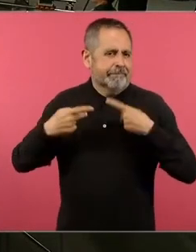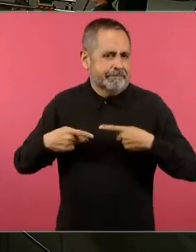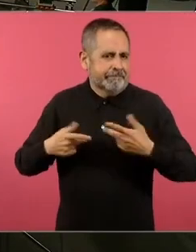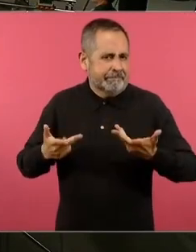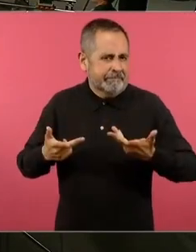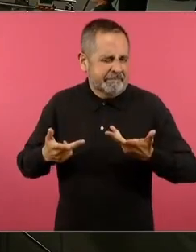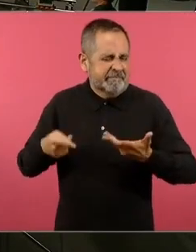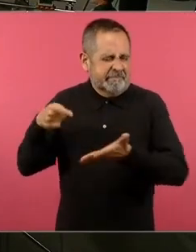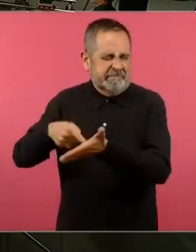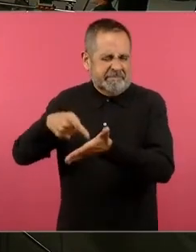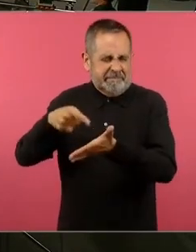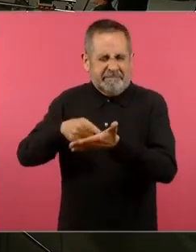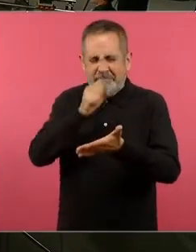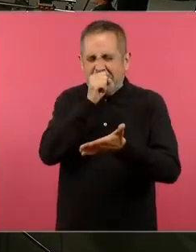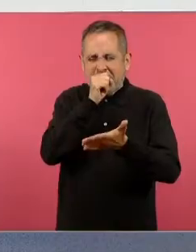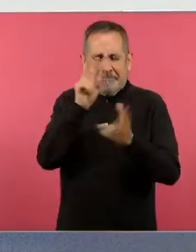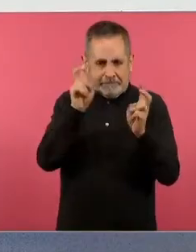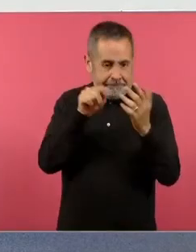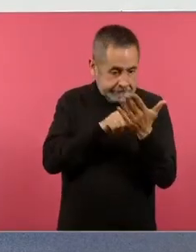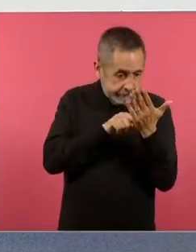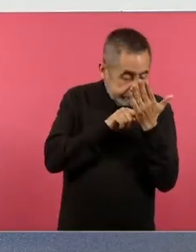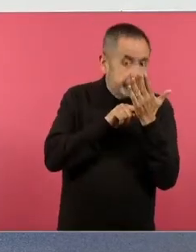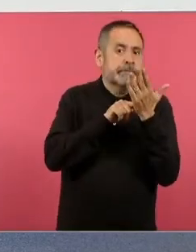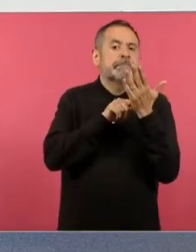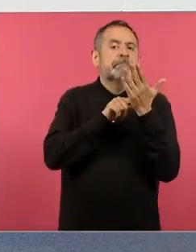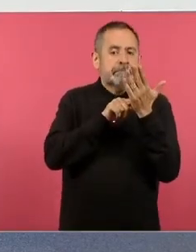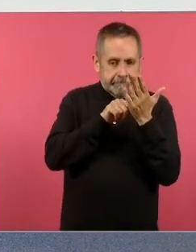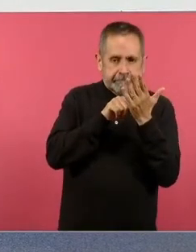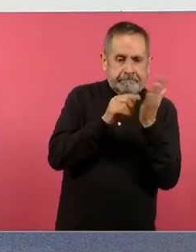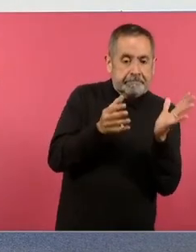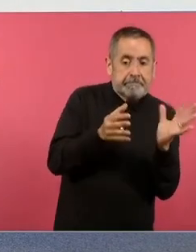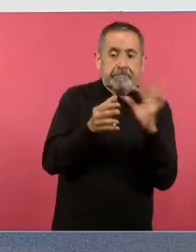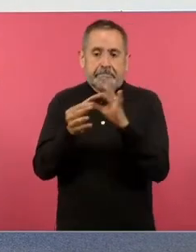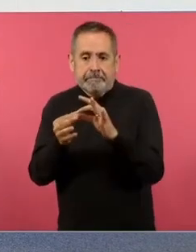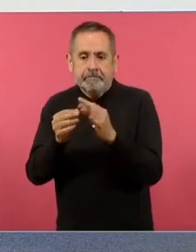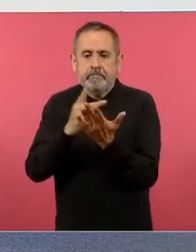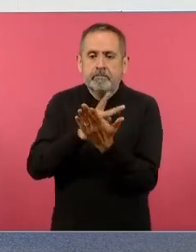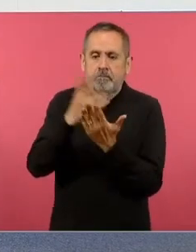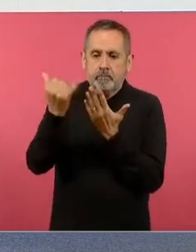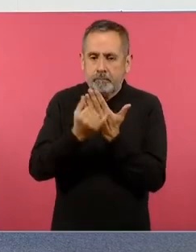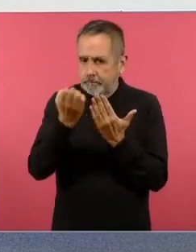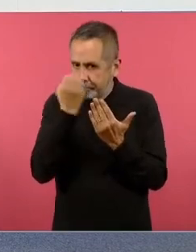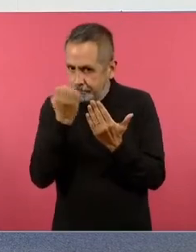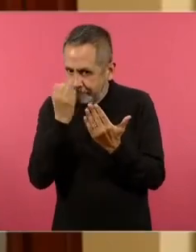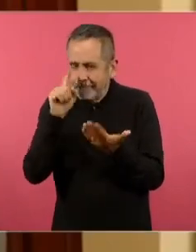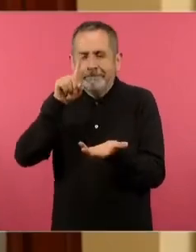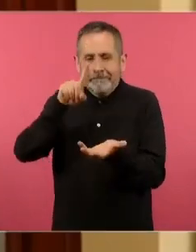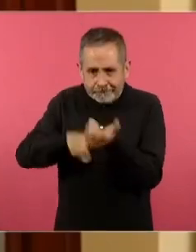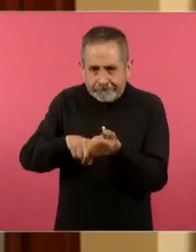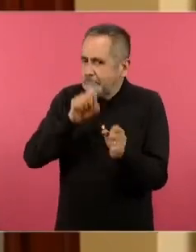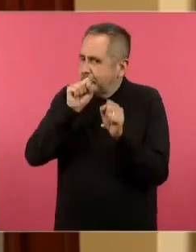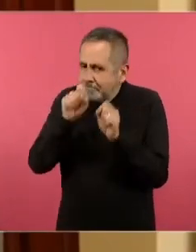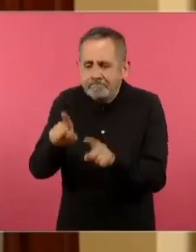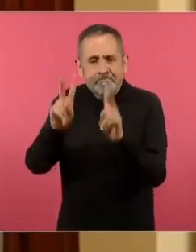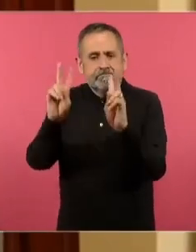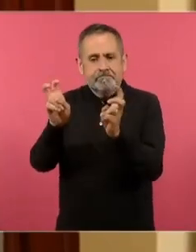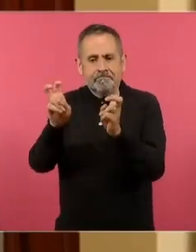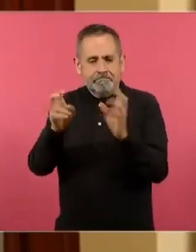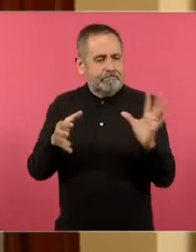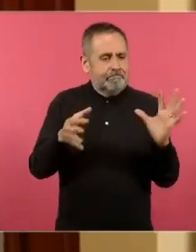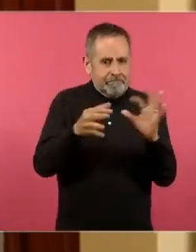En el libro de Proyectos Escolares podemos encontrar también un proyecto que hace referencia al mismo tema.